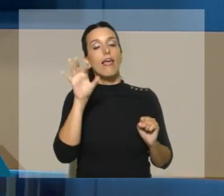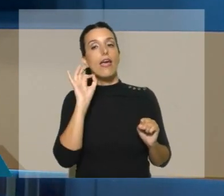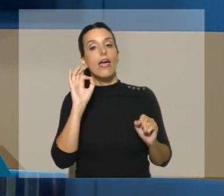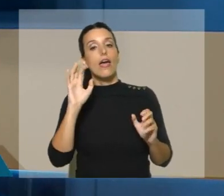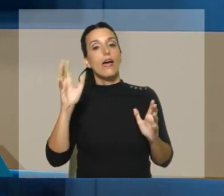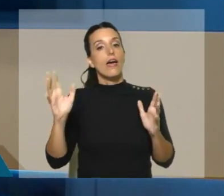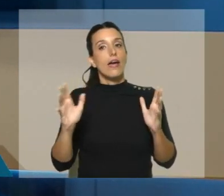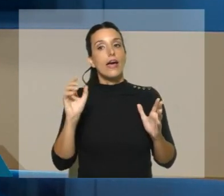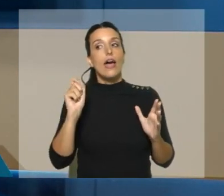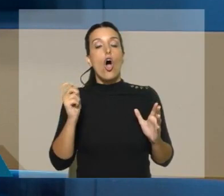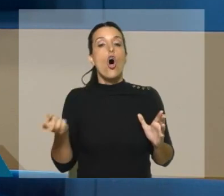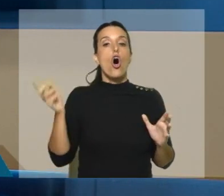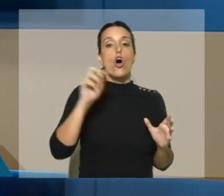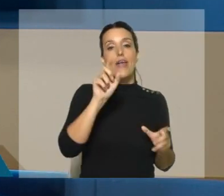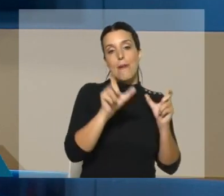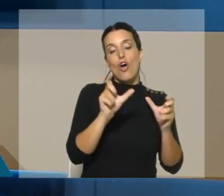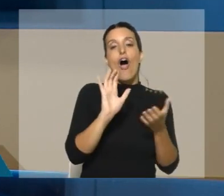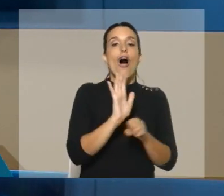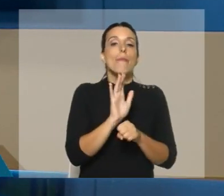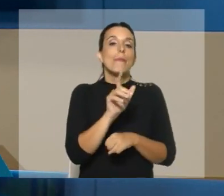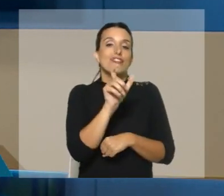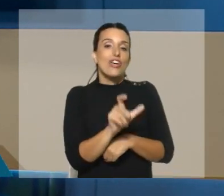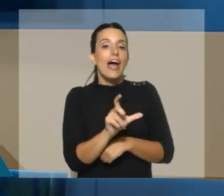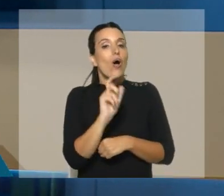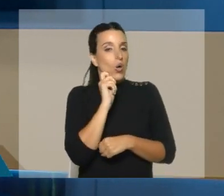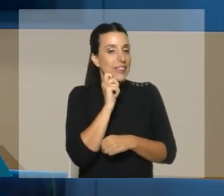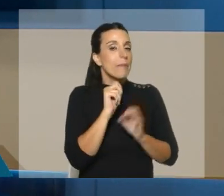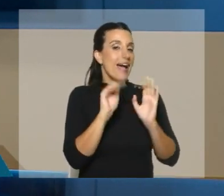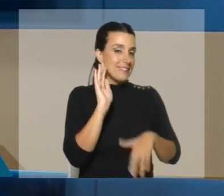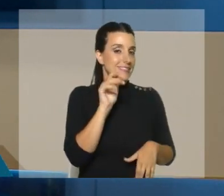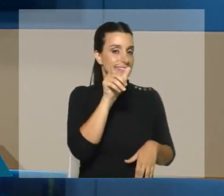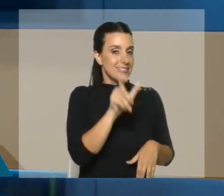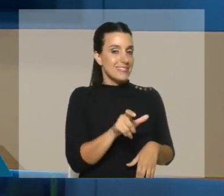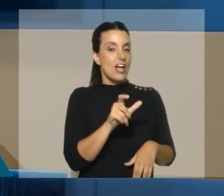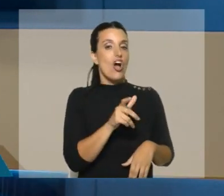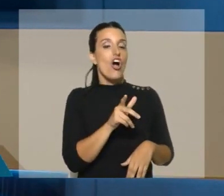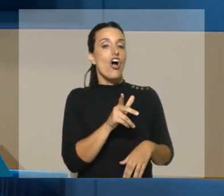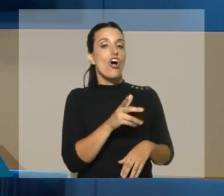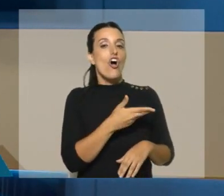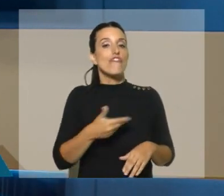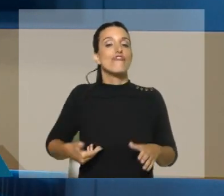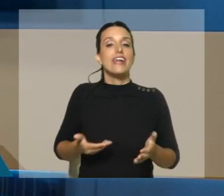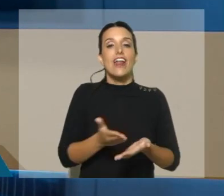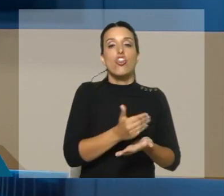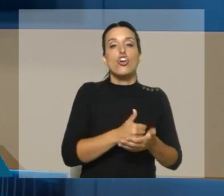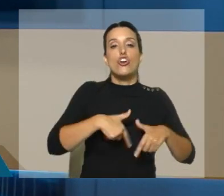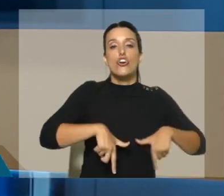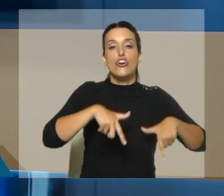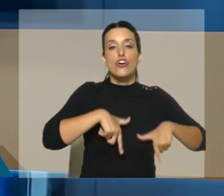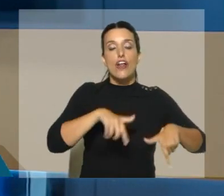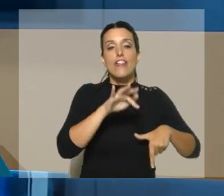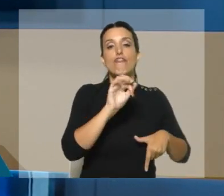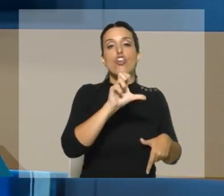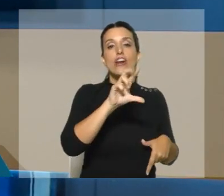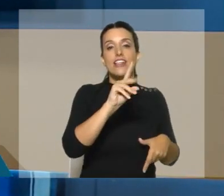quien es hoy el niño mimado de los republicanos que es el gobernador del estado de Florida, Ron DeSantis.